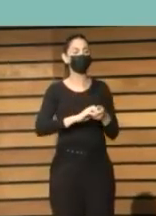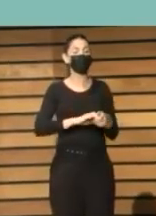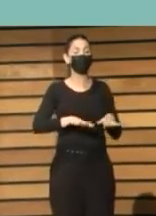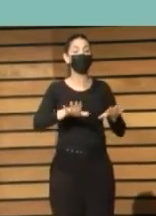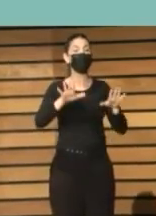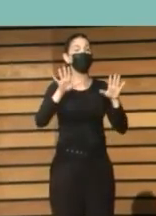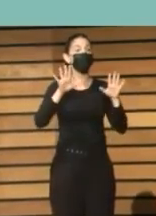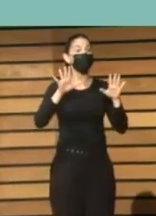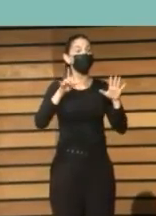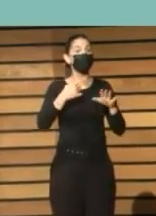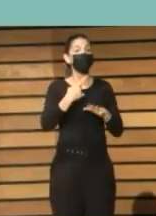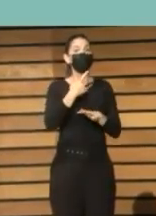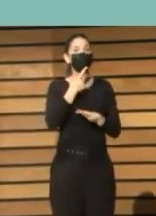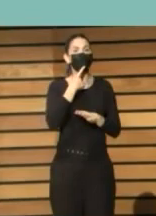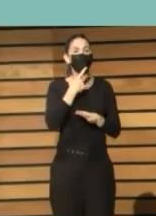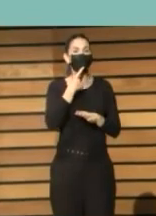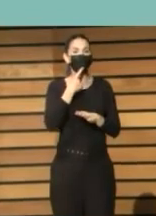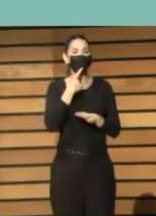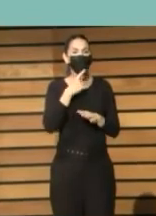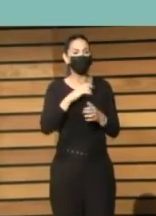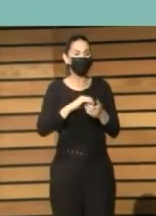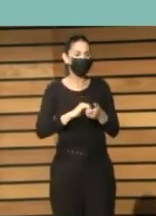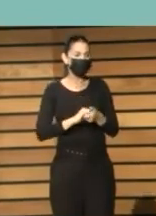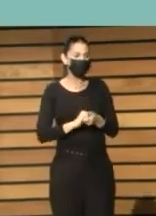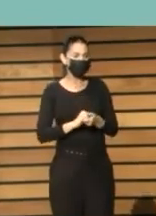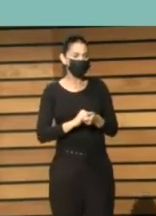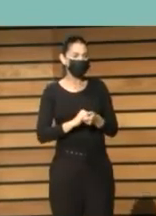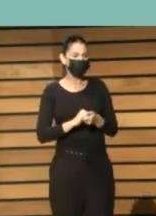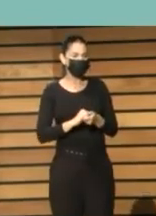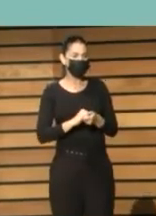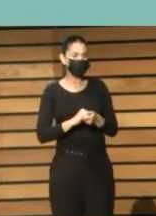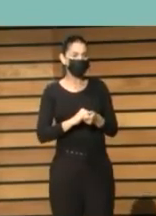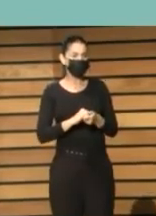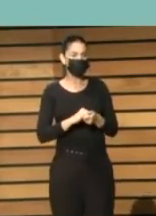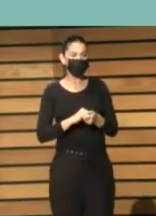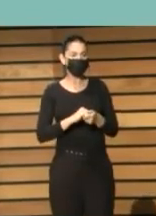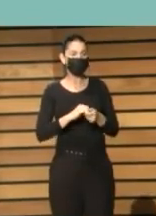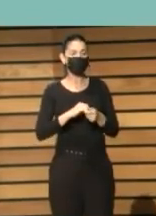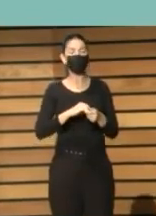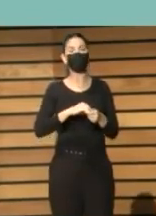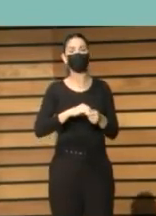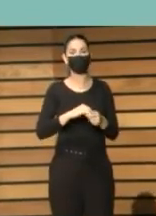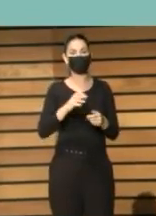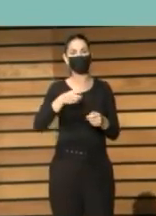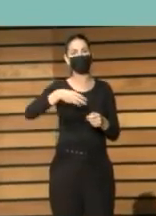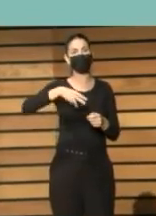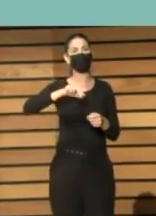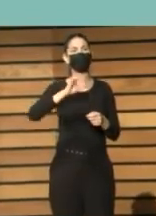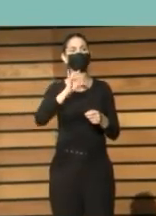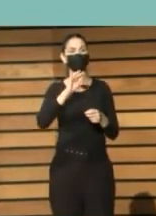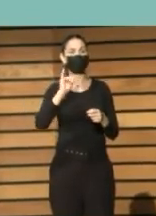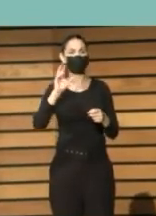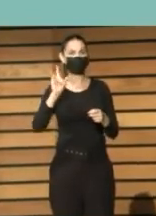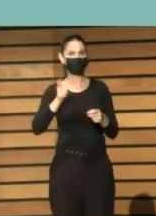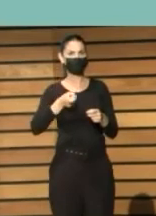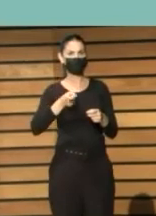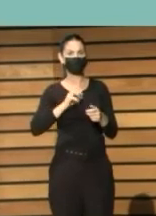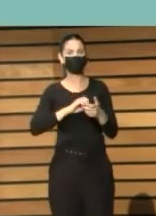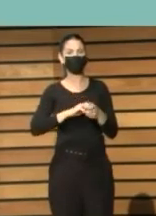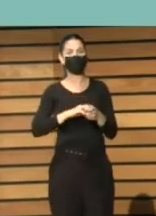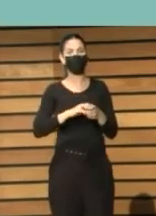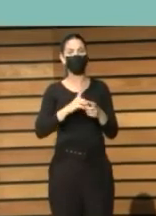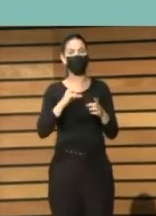lo que se llama en la web de Eblida el Eblida Matrix que lo que intenta es vincular tanto los